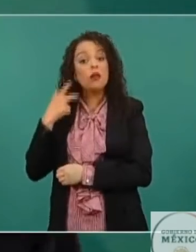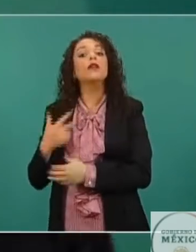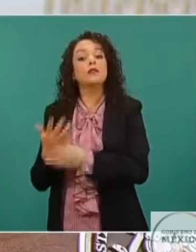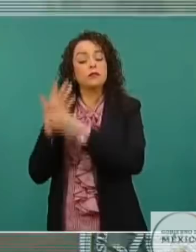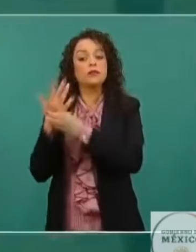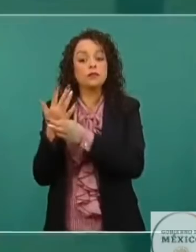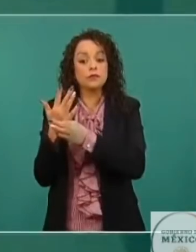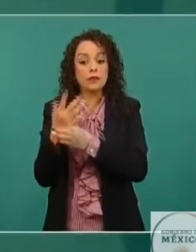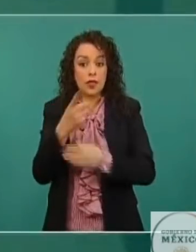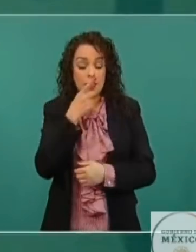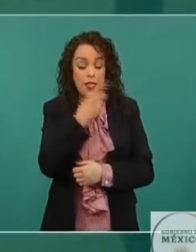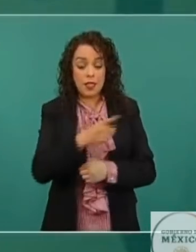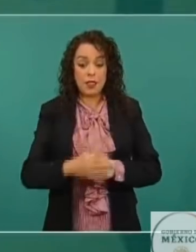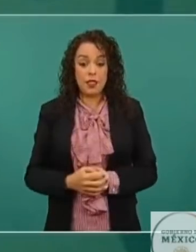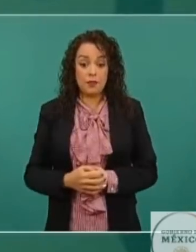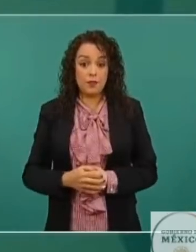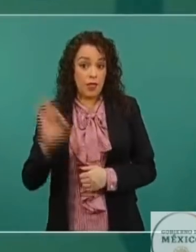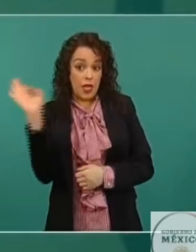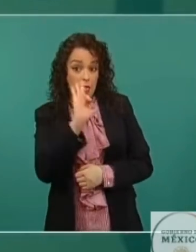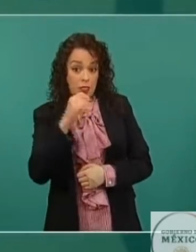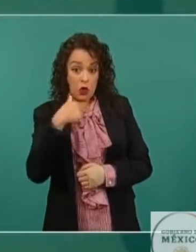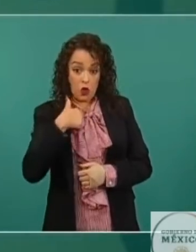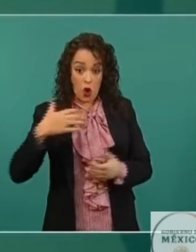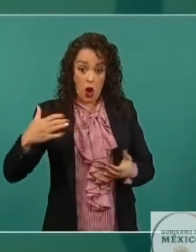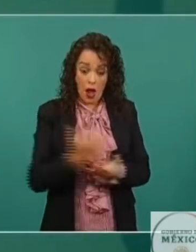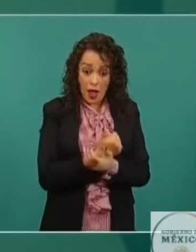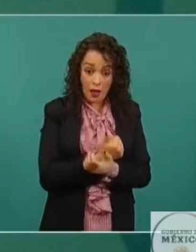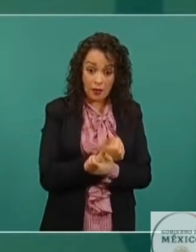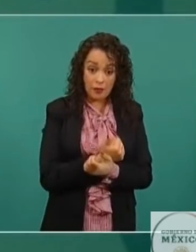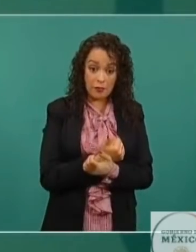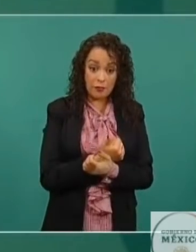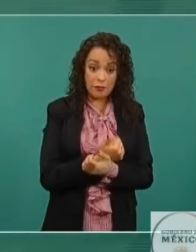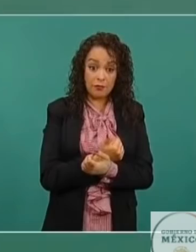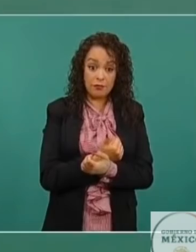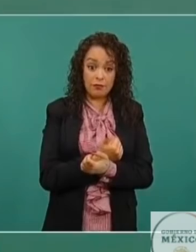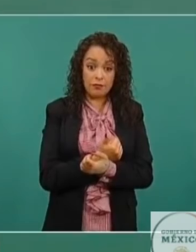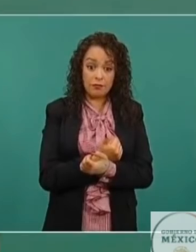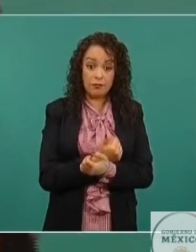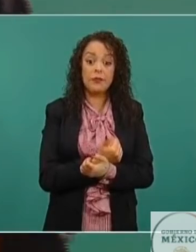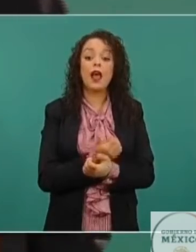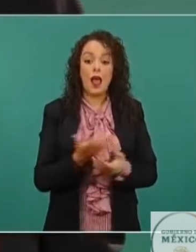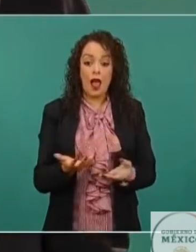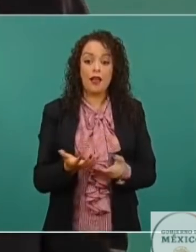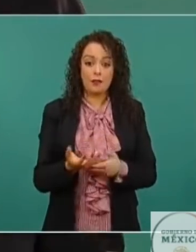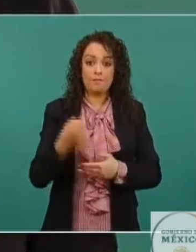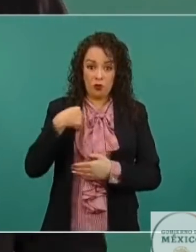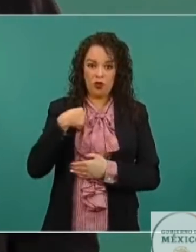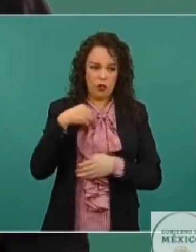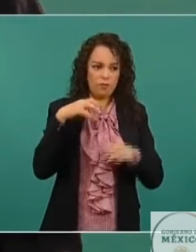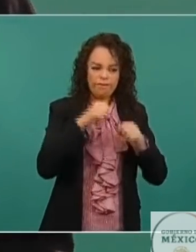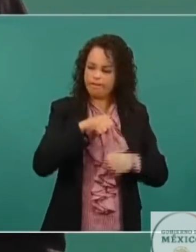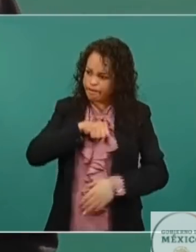él habló de que si ganaba iba a meter a la cárcel al presidente Peña.